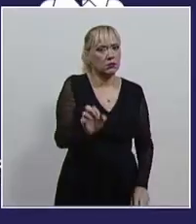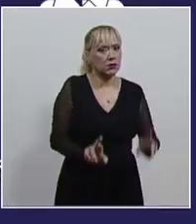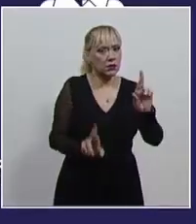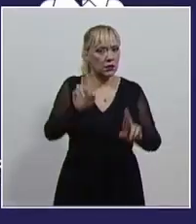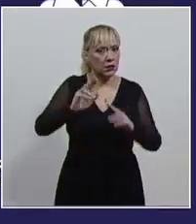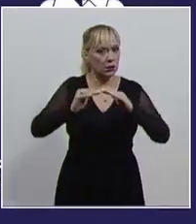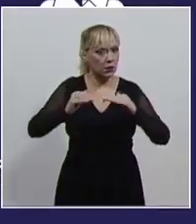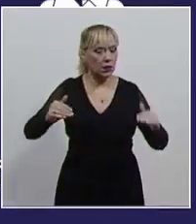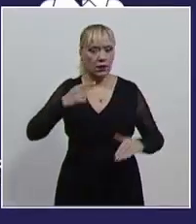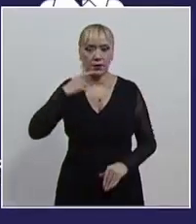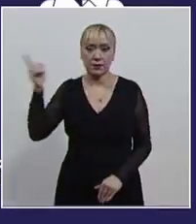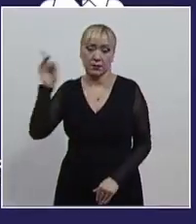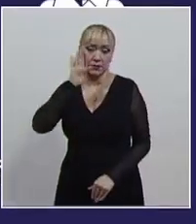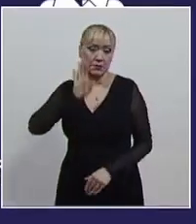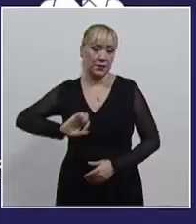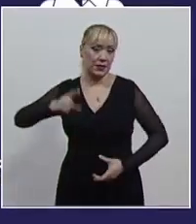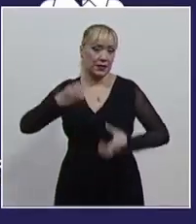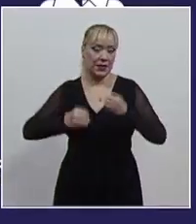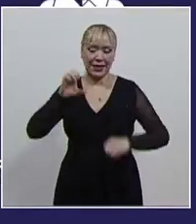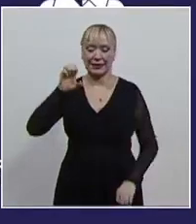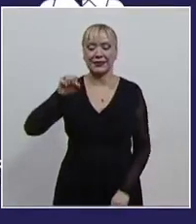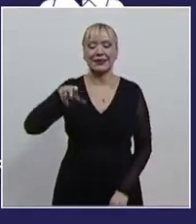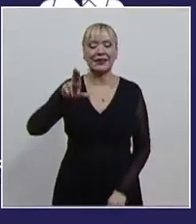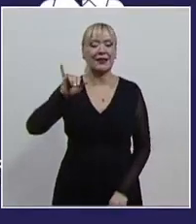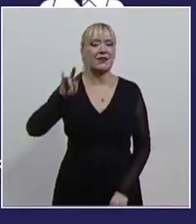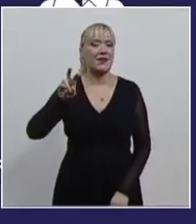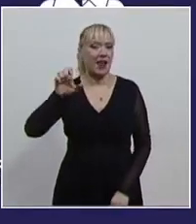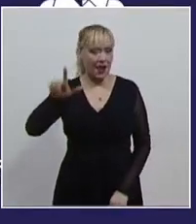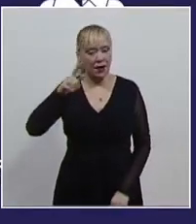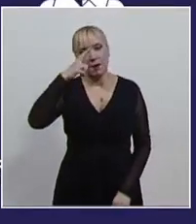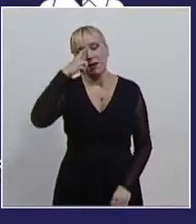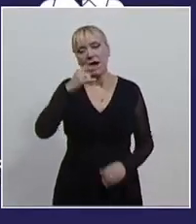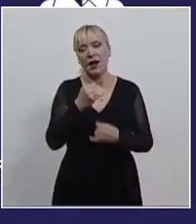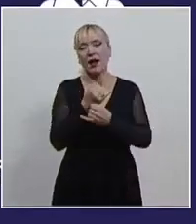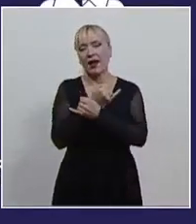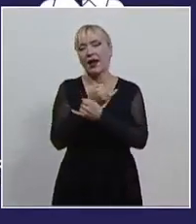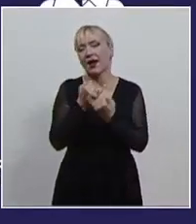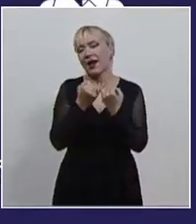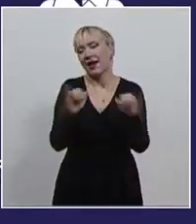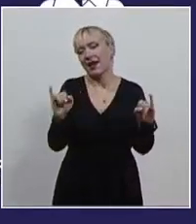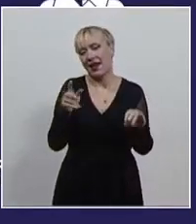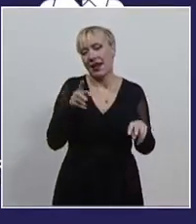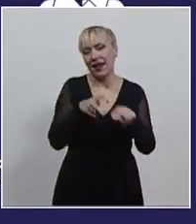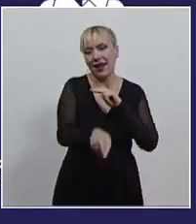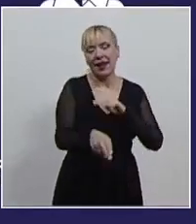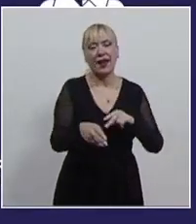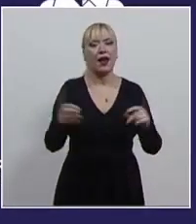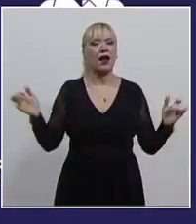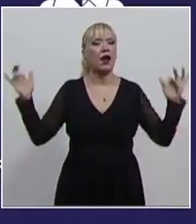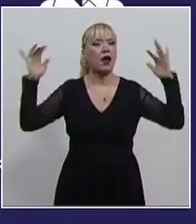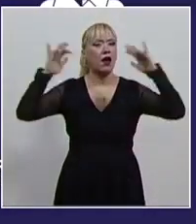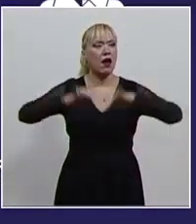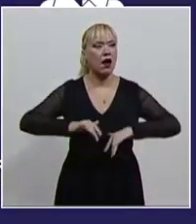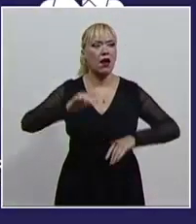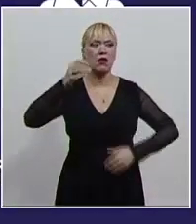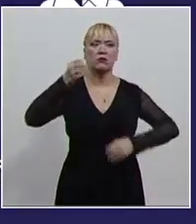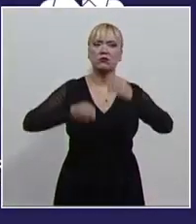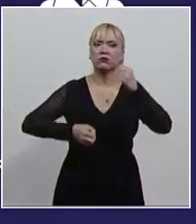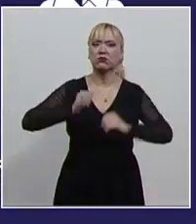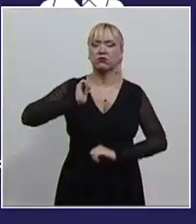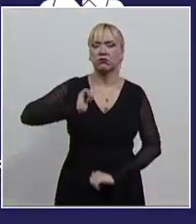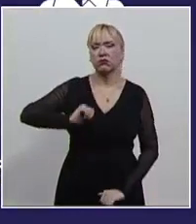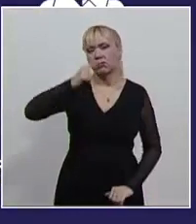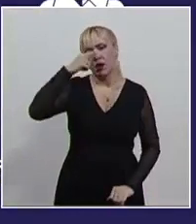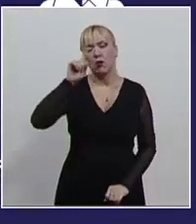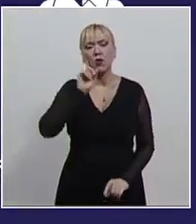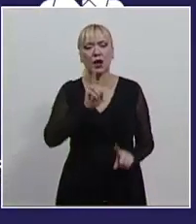la ministra Yasmín Esquivel-Mosa al inaugurar el Encuentro Internacional para Juzgar con Perspectiva de Género organizado por el Tribunal Electoral,